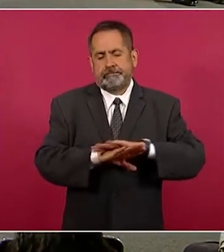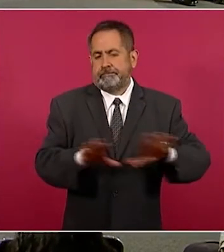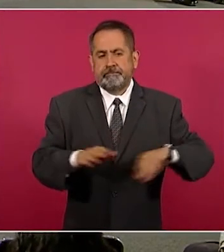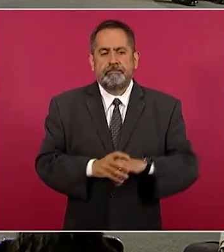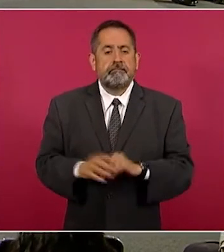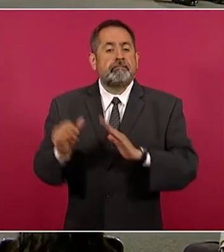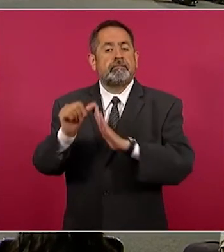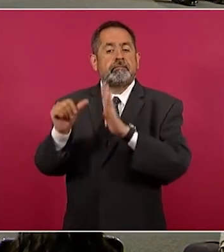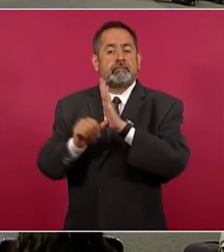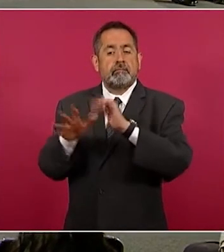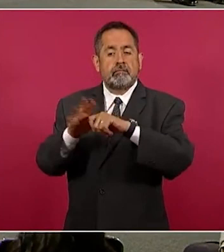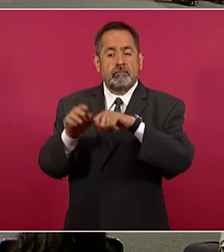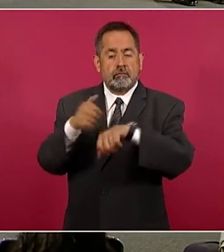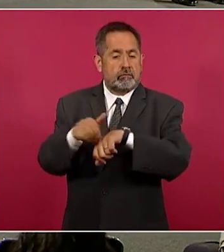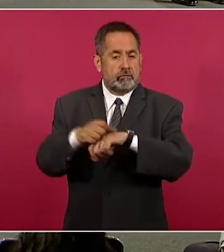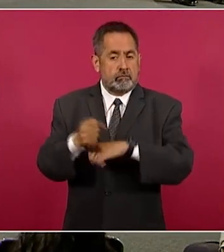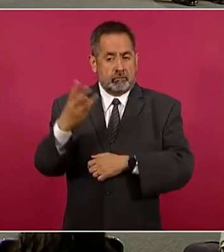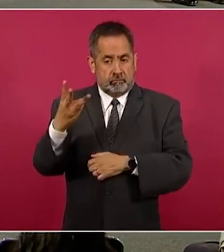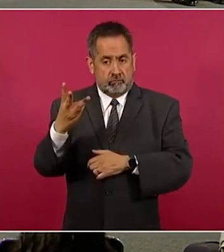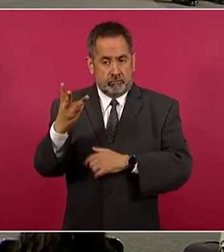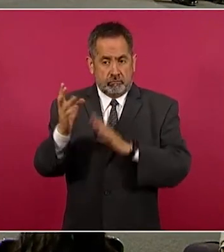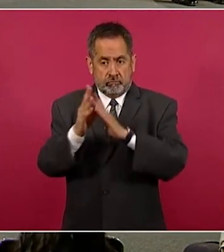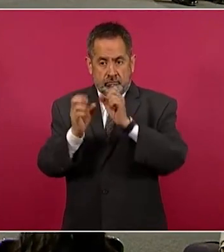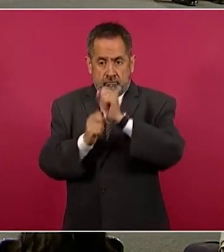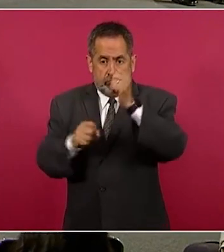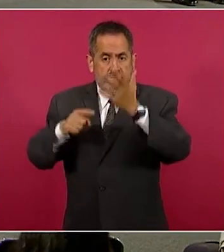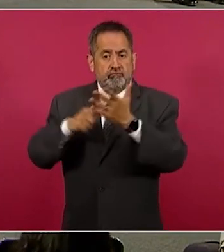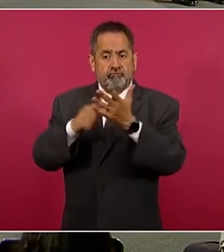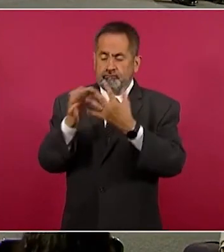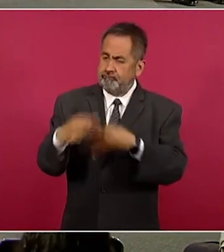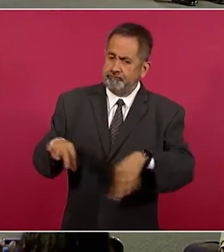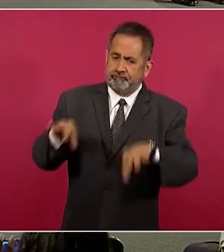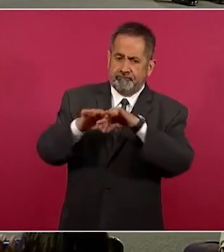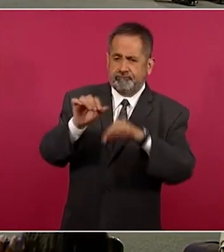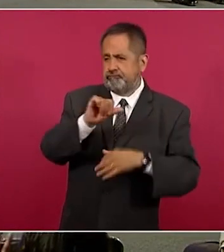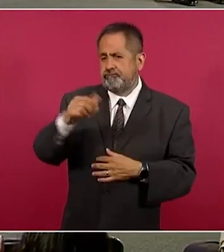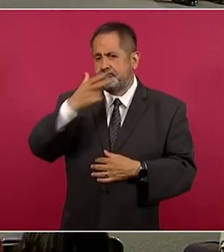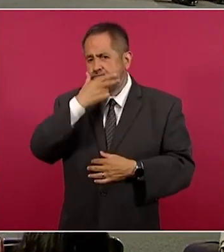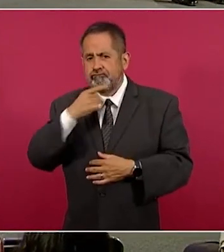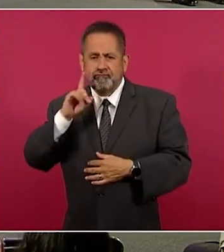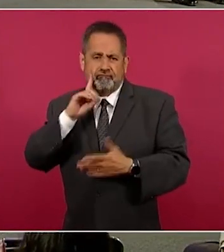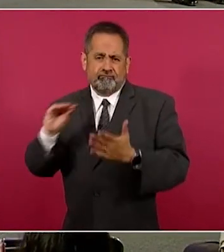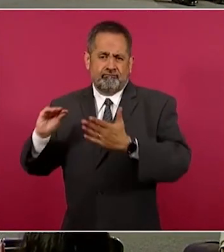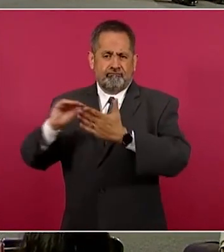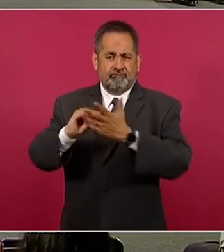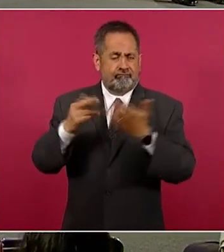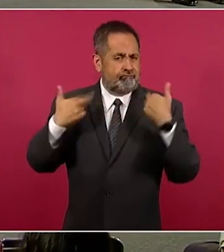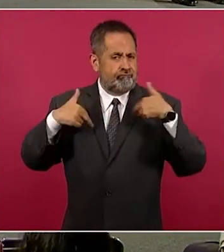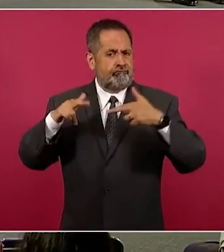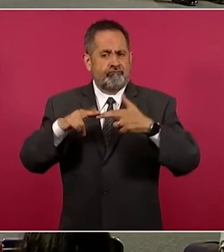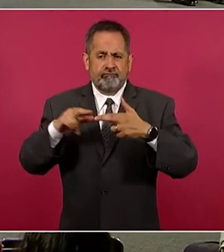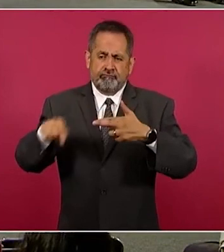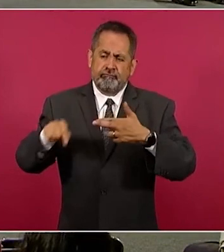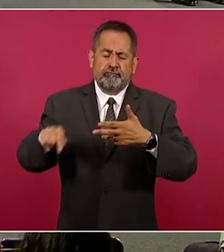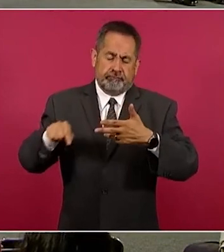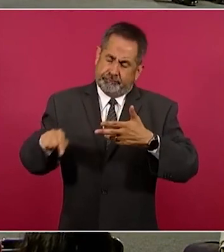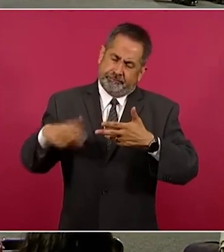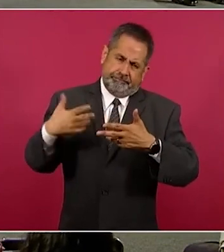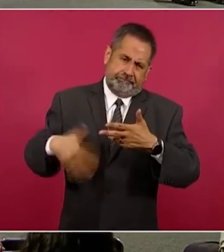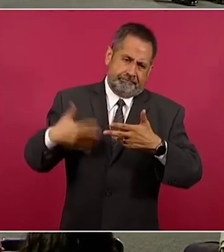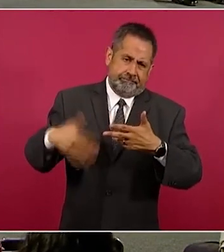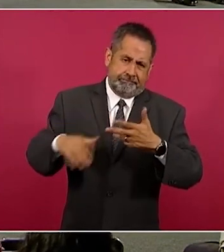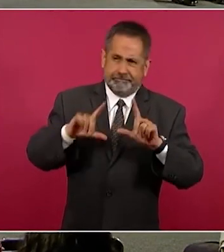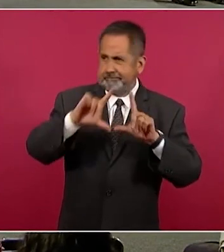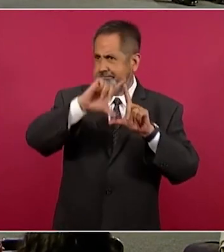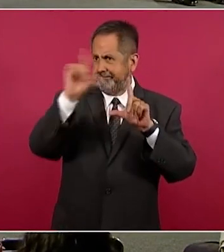constitucional se reconoce el papel fundamental de las maestras y maestros en el sistema educativo nacional y